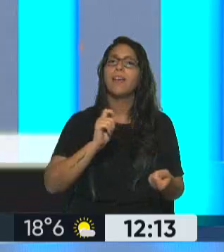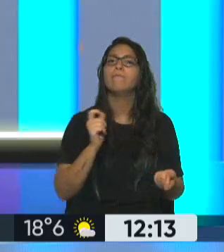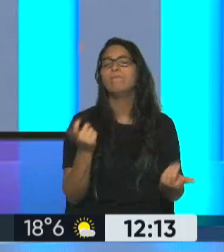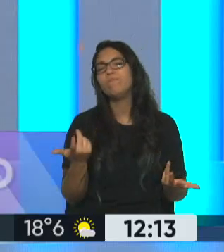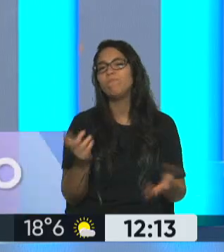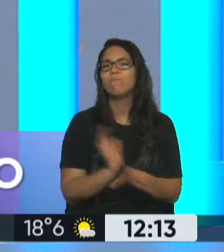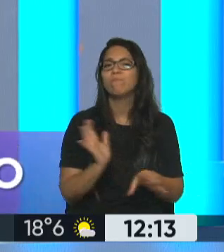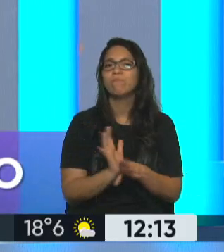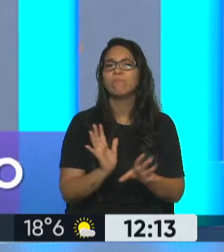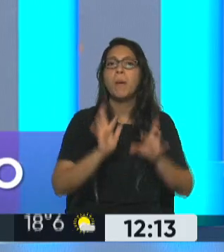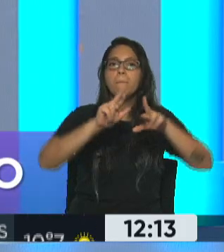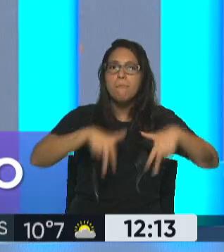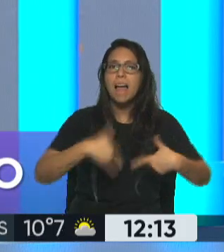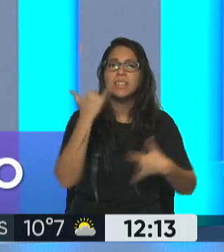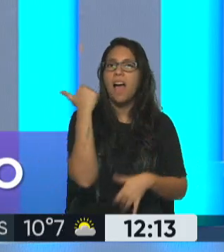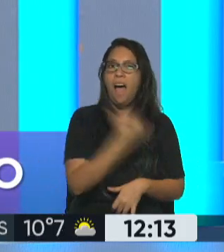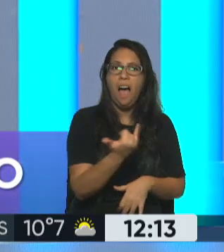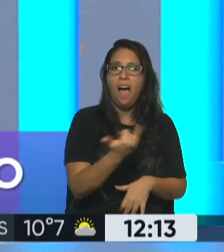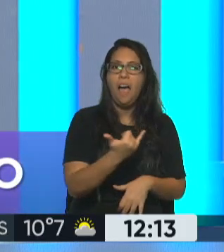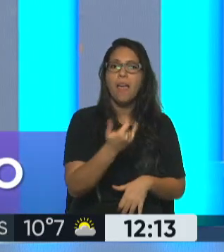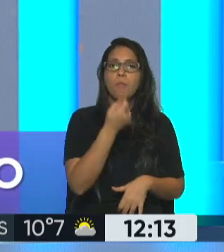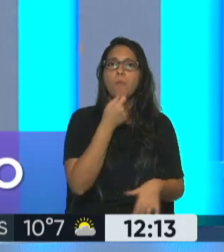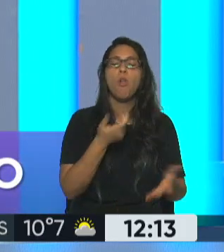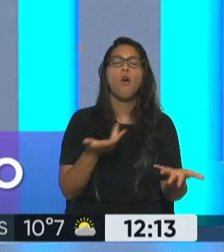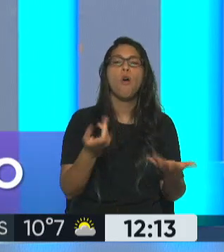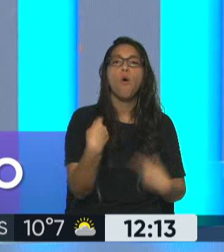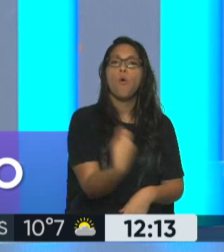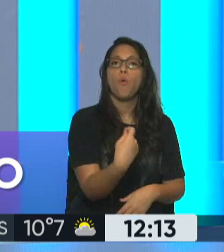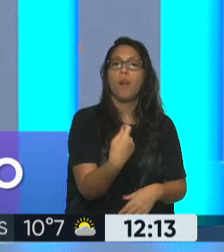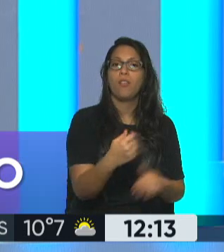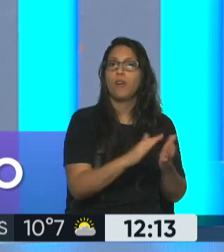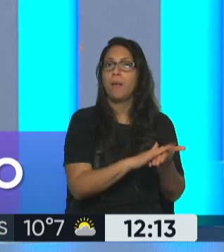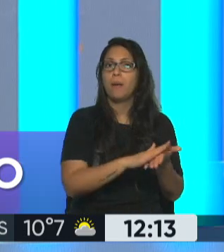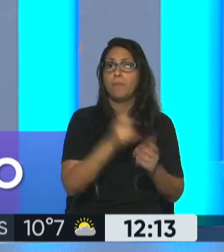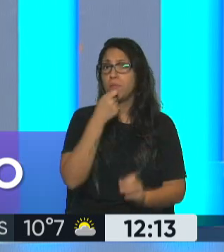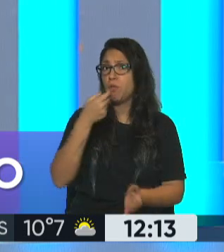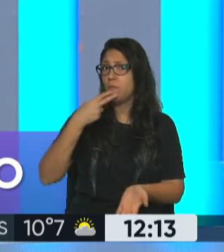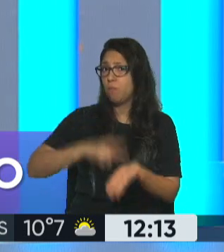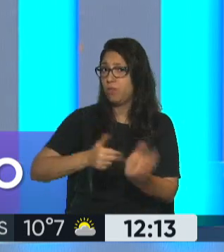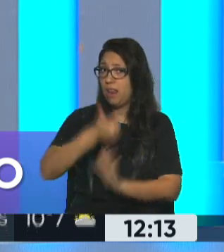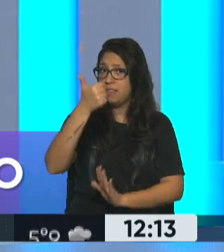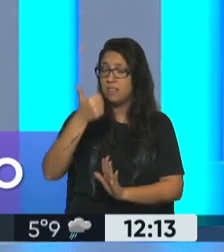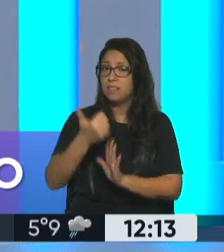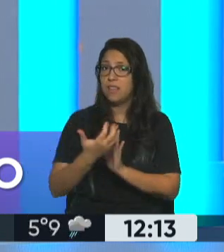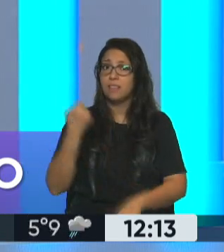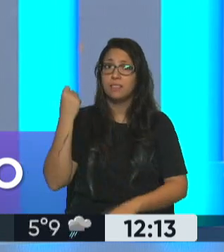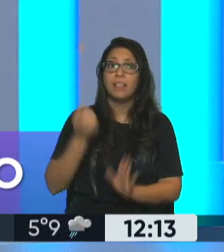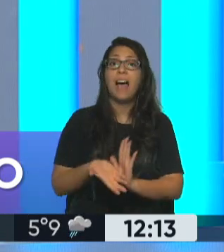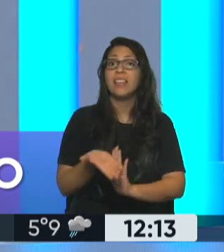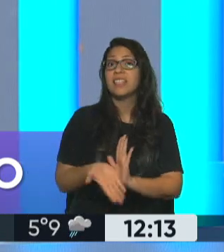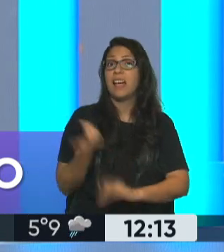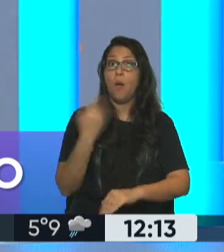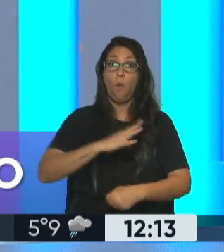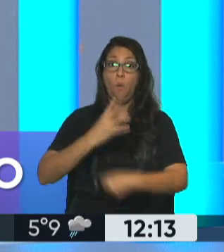esquemas que ya existen, por ejemplo, movilidad jubilatoria, por ejemplo, impuesto a las ganancias, la quita del impuesto a la cuarta